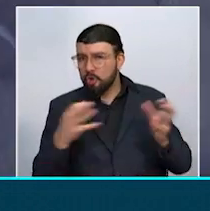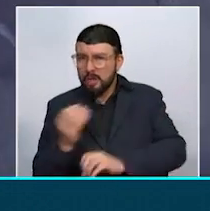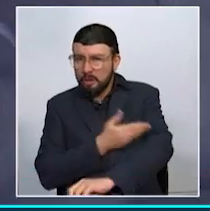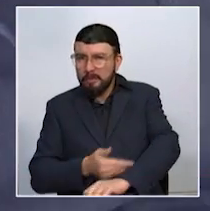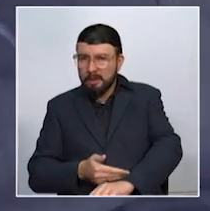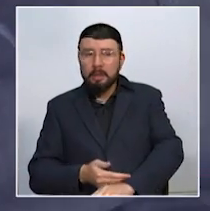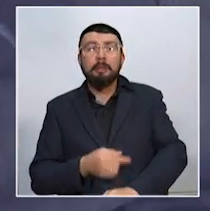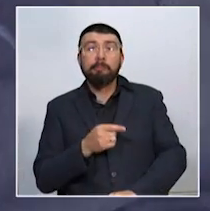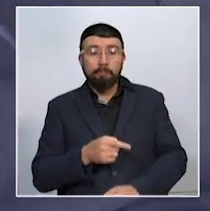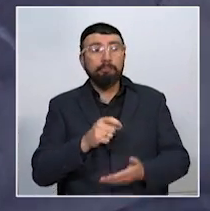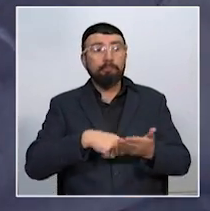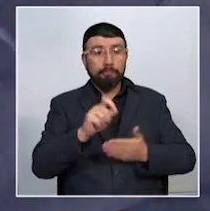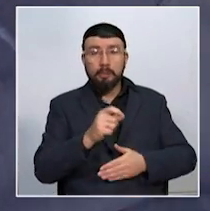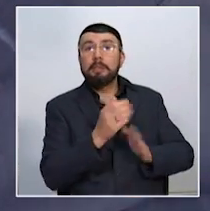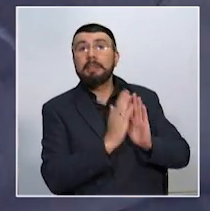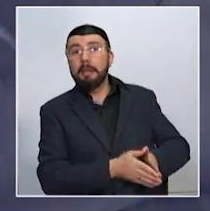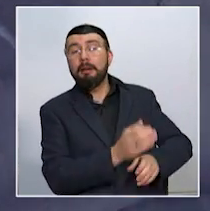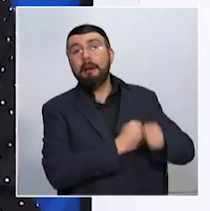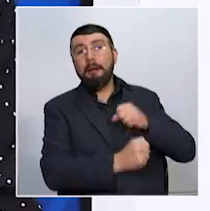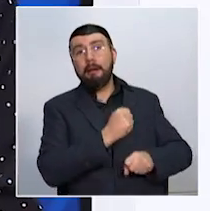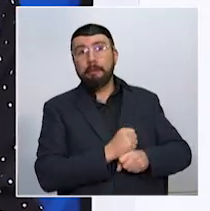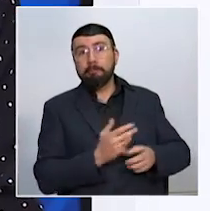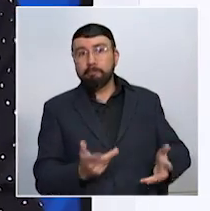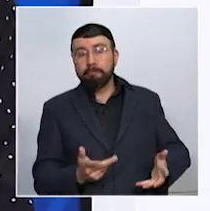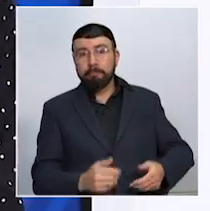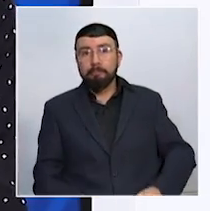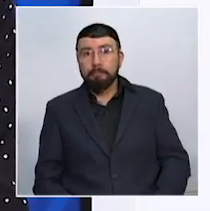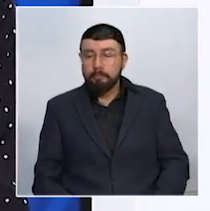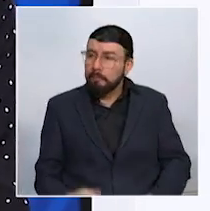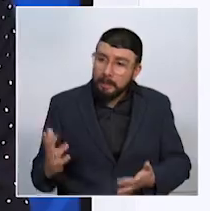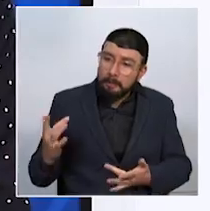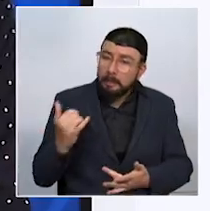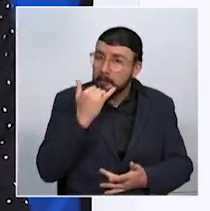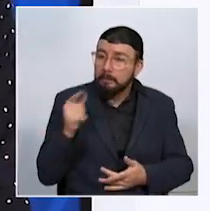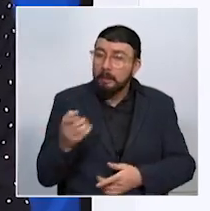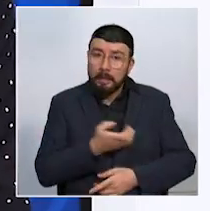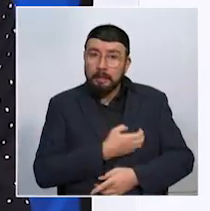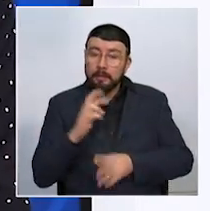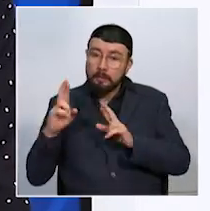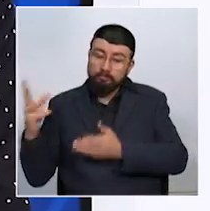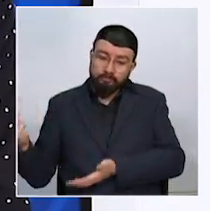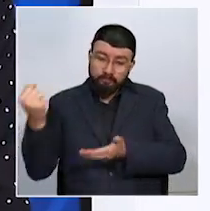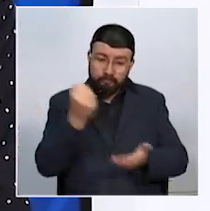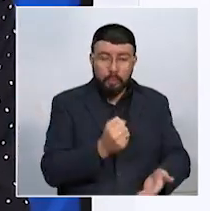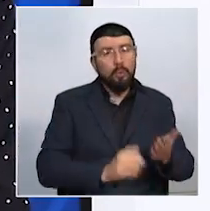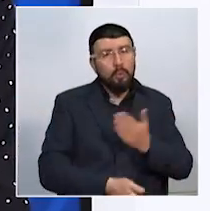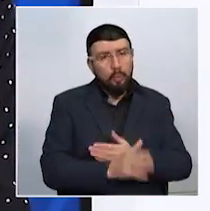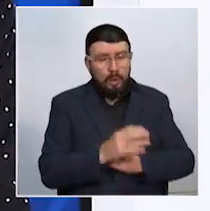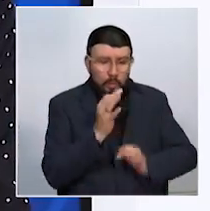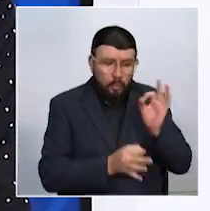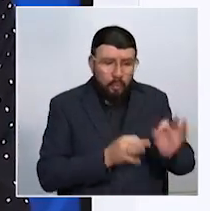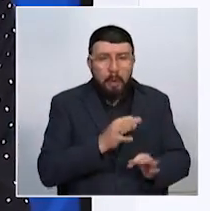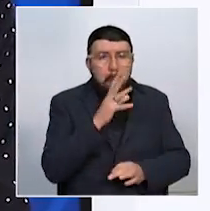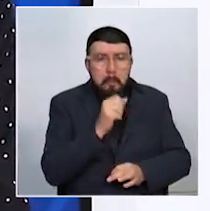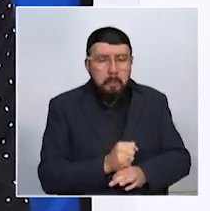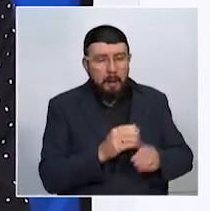aprobados desde diciembre del pasado año. Esperemos entonces que la alcaldía gire los recursos para que pueda seguir operando este